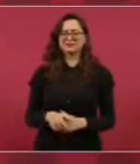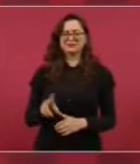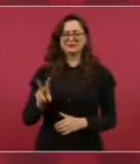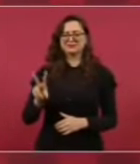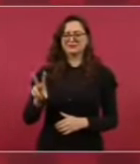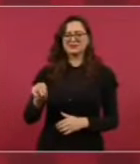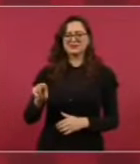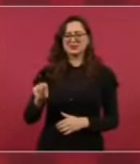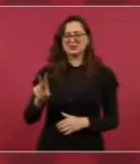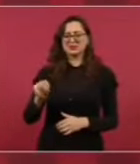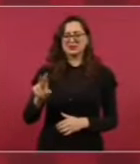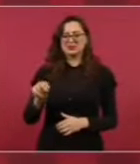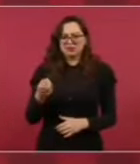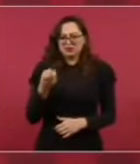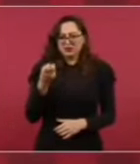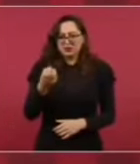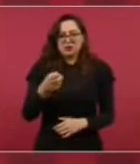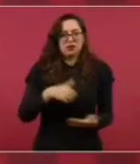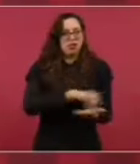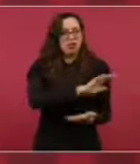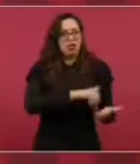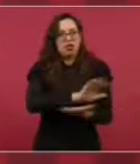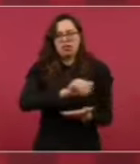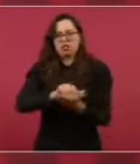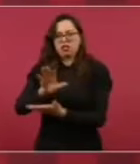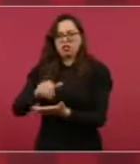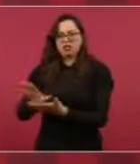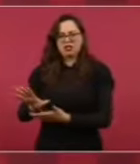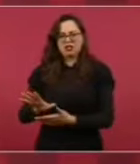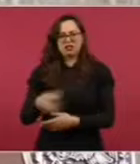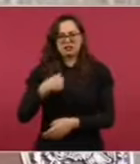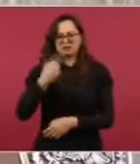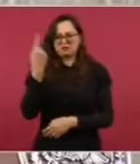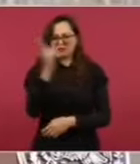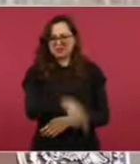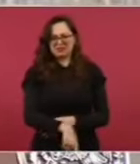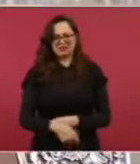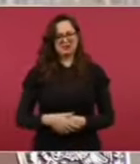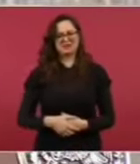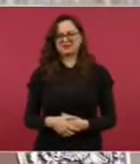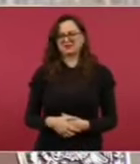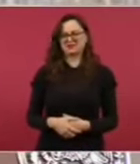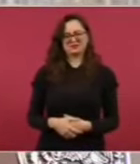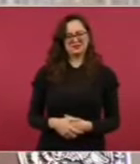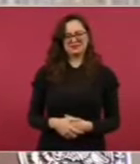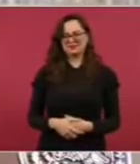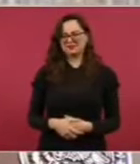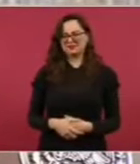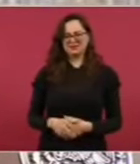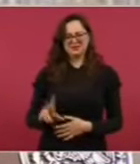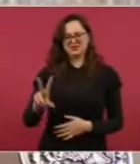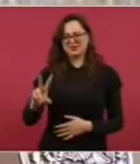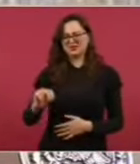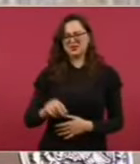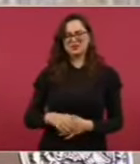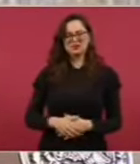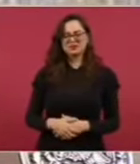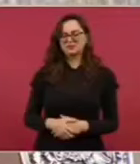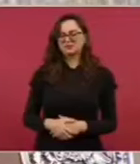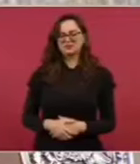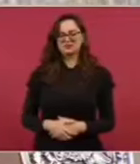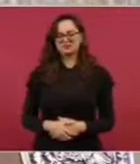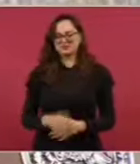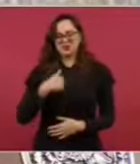purgas, por convicción y además porque